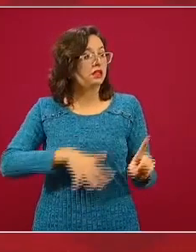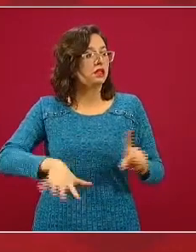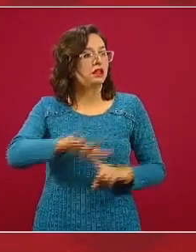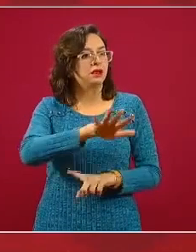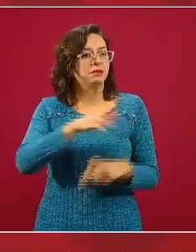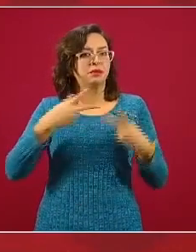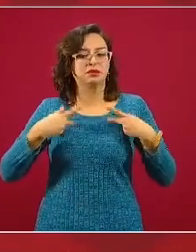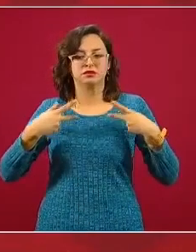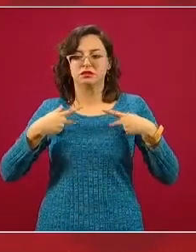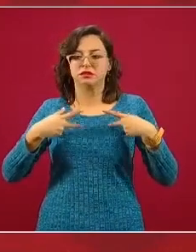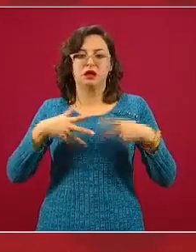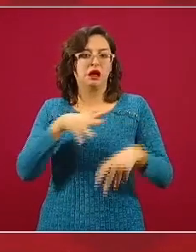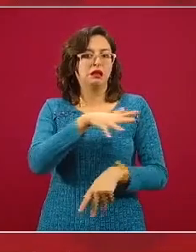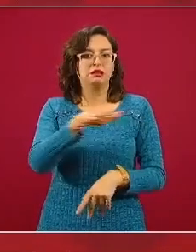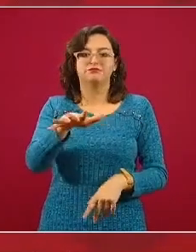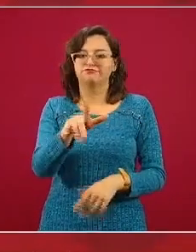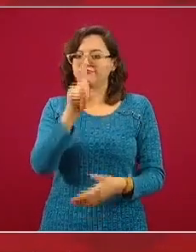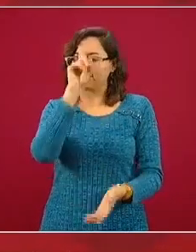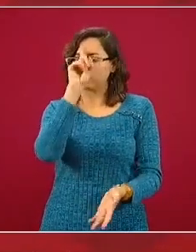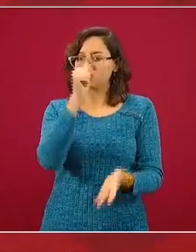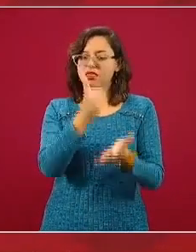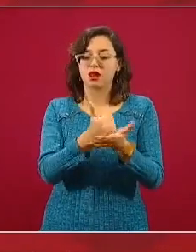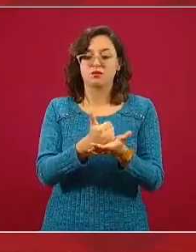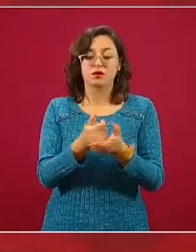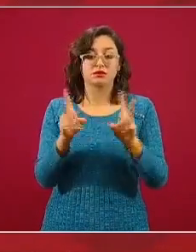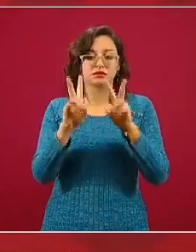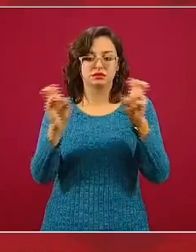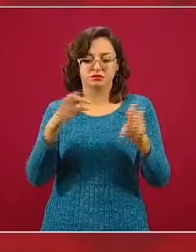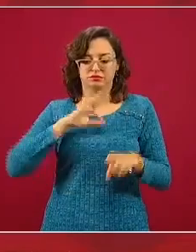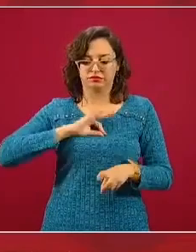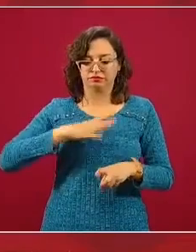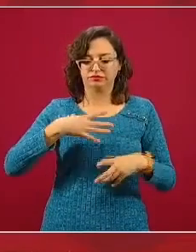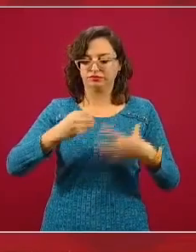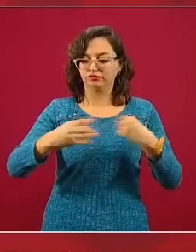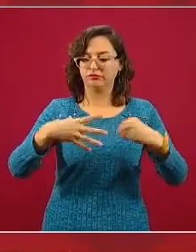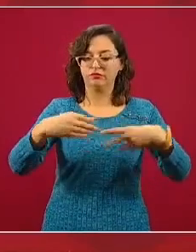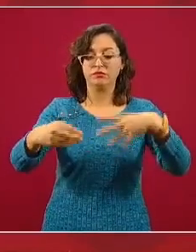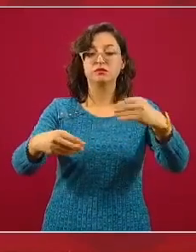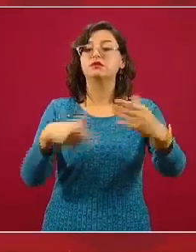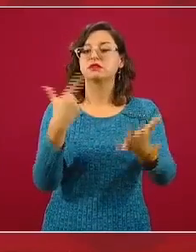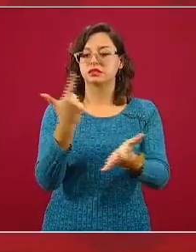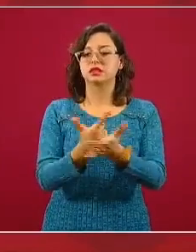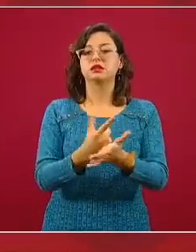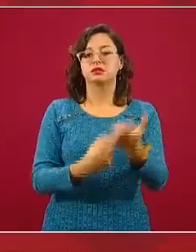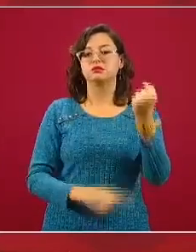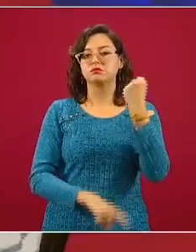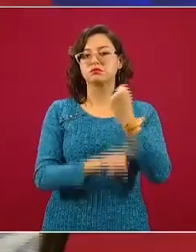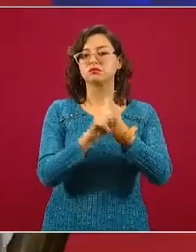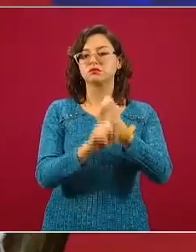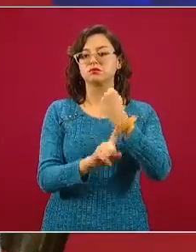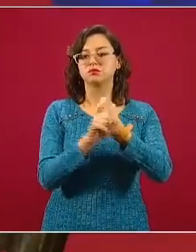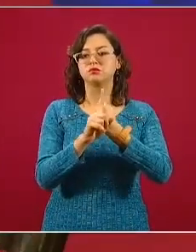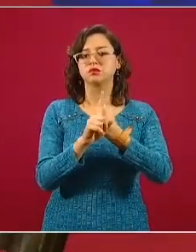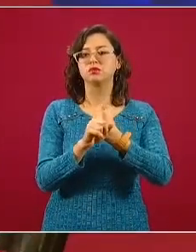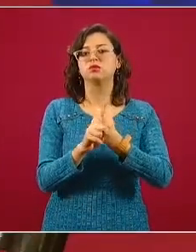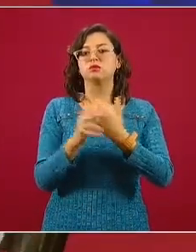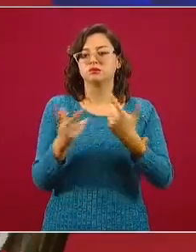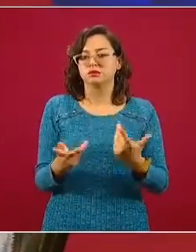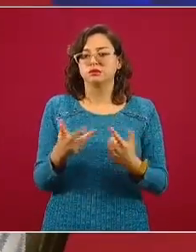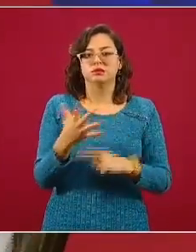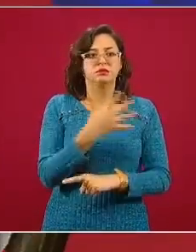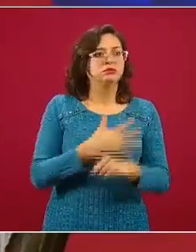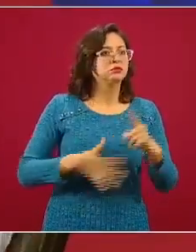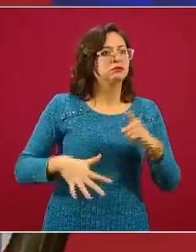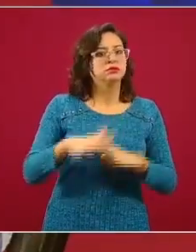traumática. Vivir una pandemia como esta implica un cambio muy dramático en nuestro funcionamiento